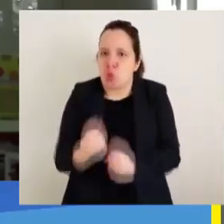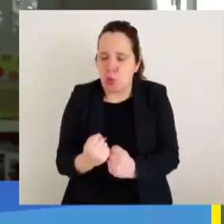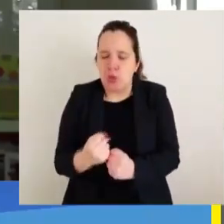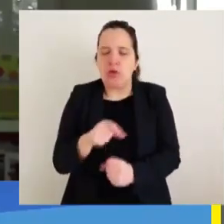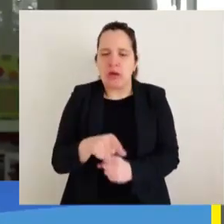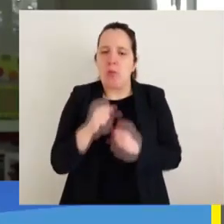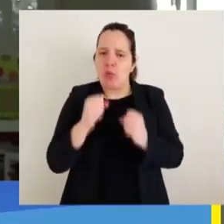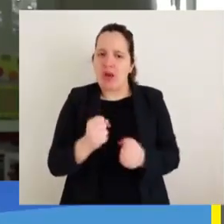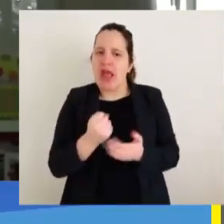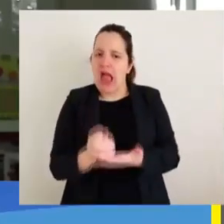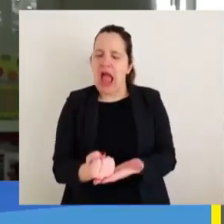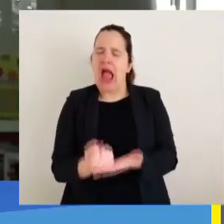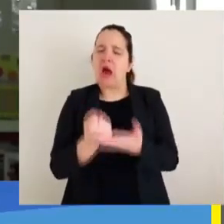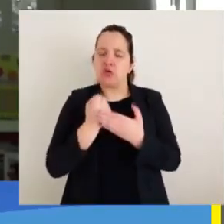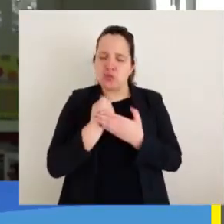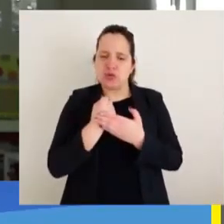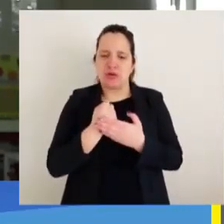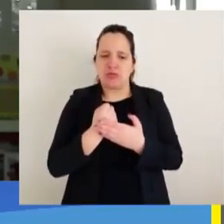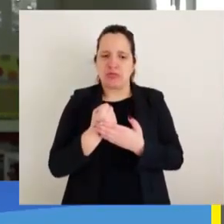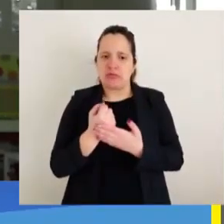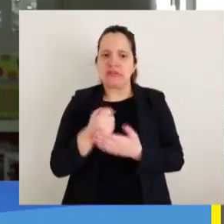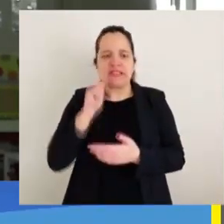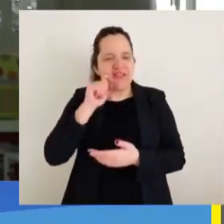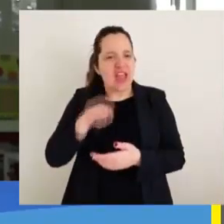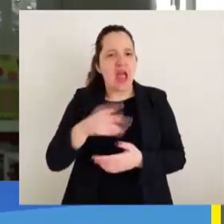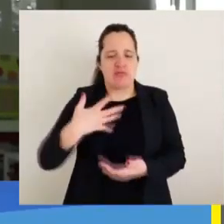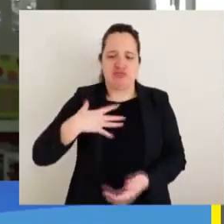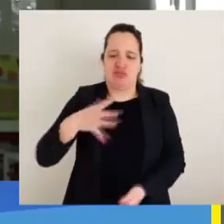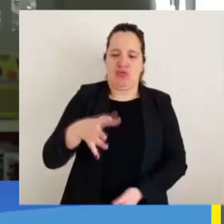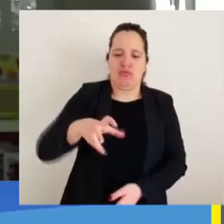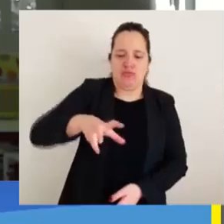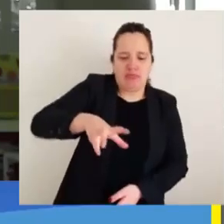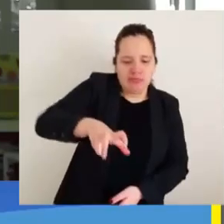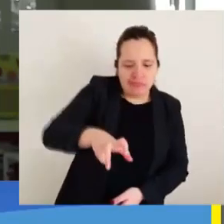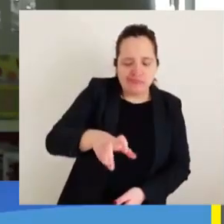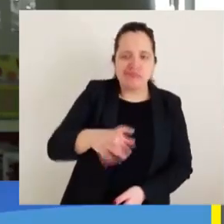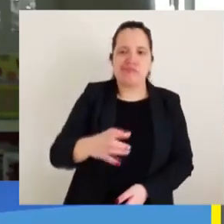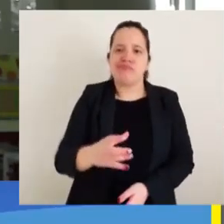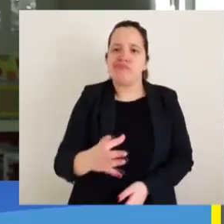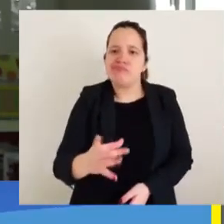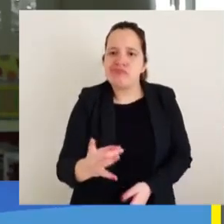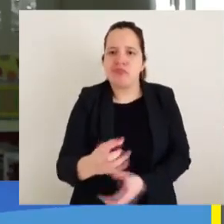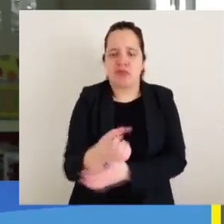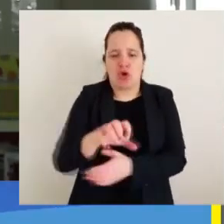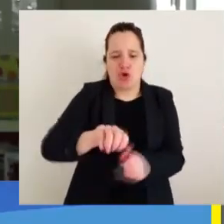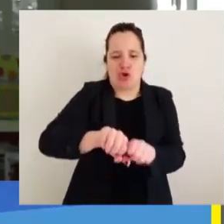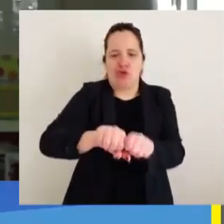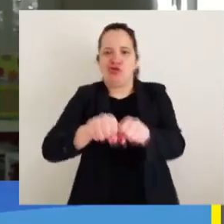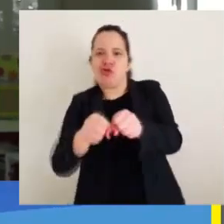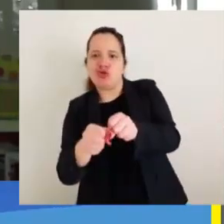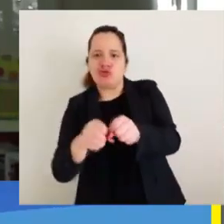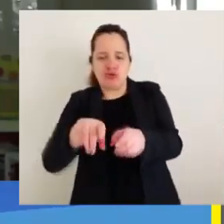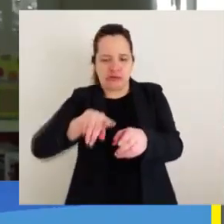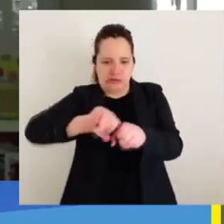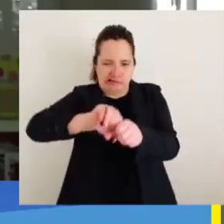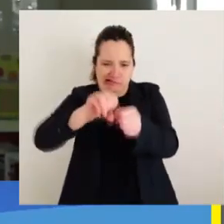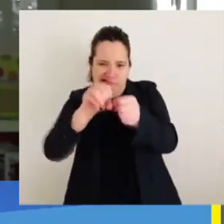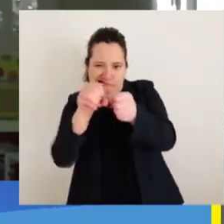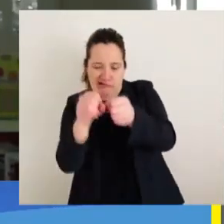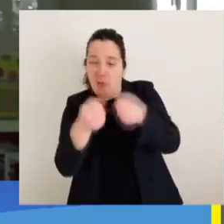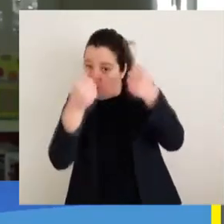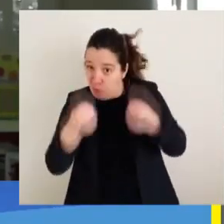generar distintos tipos de soporte, porque está la atracción, la erupción, la torsión, que van asociados a